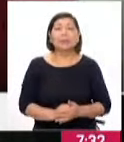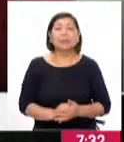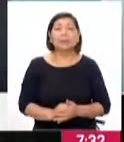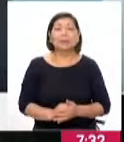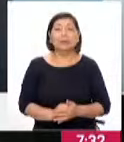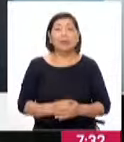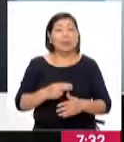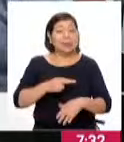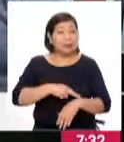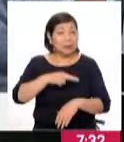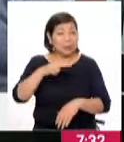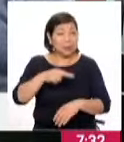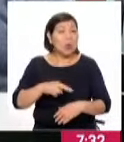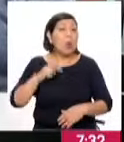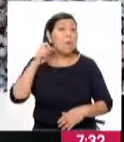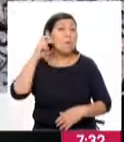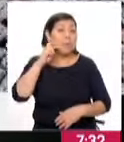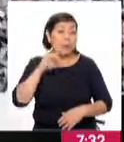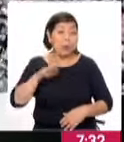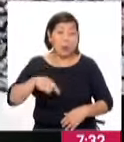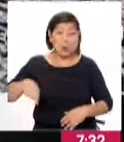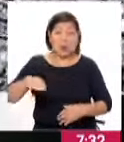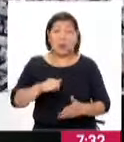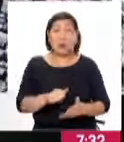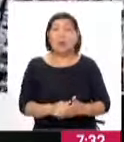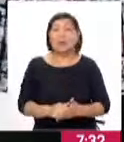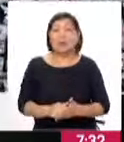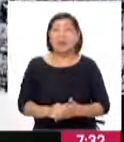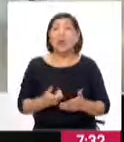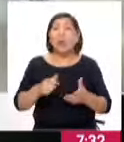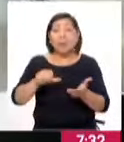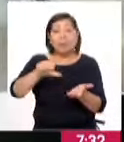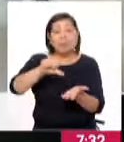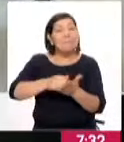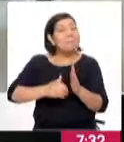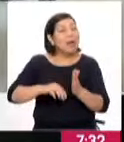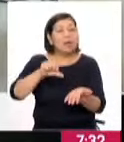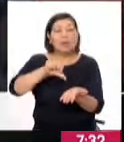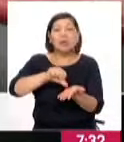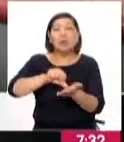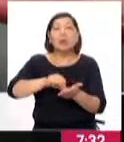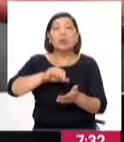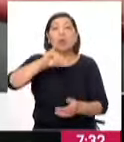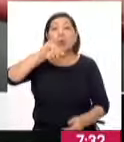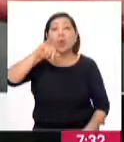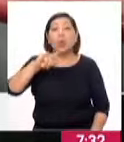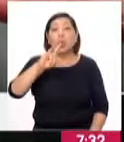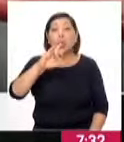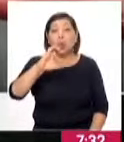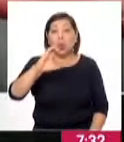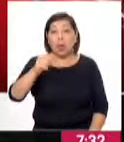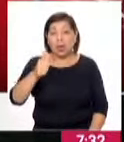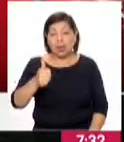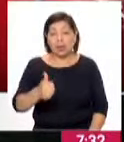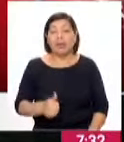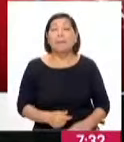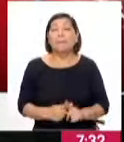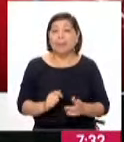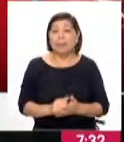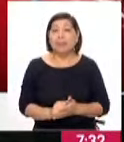región uno, específicamente en Juliaca, el día de hoy hemos programado la segunda